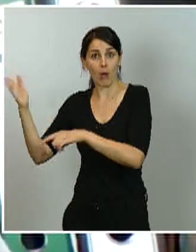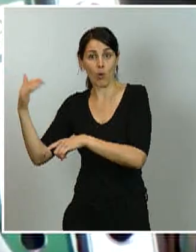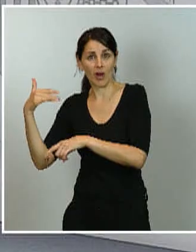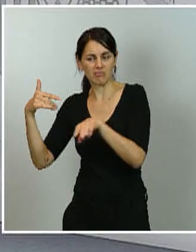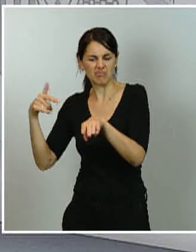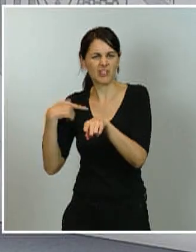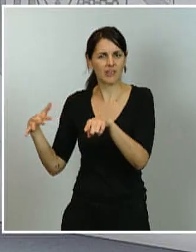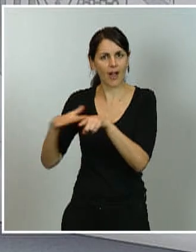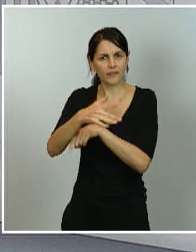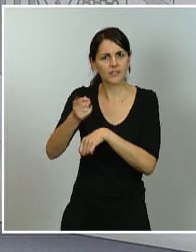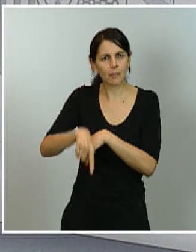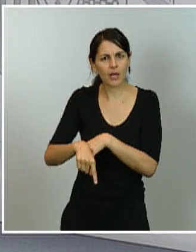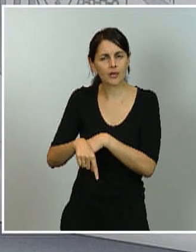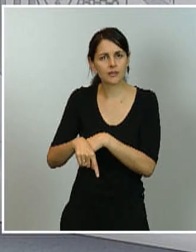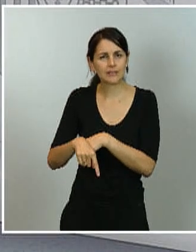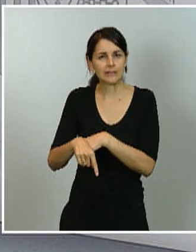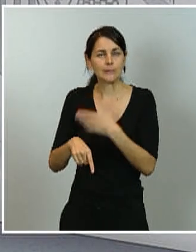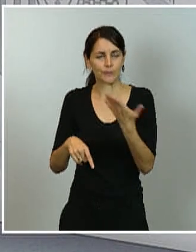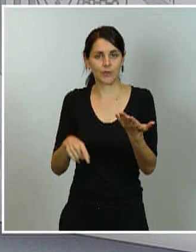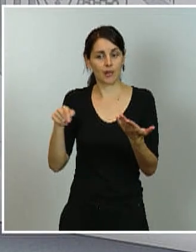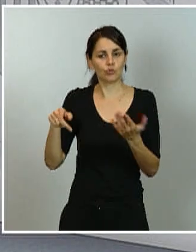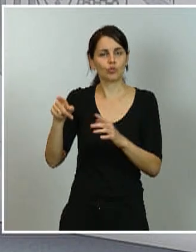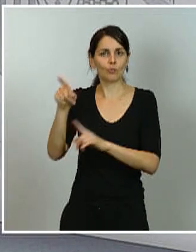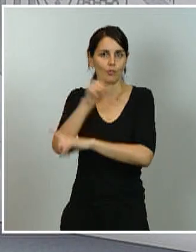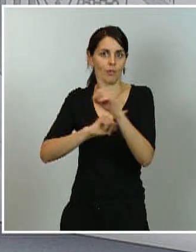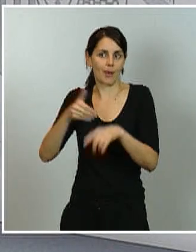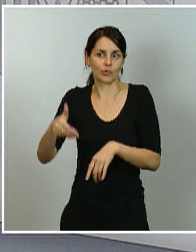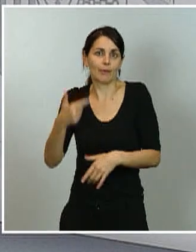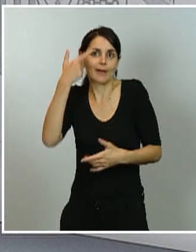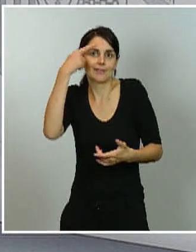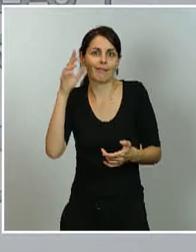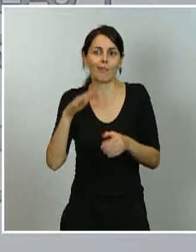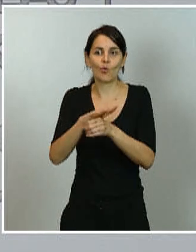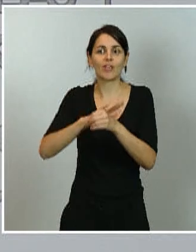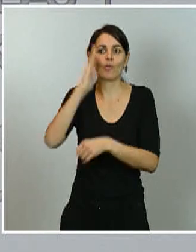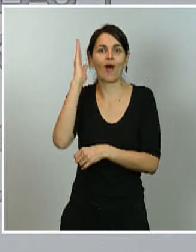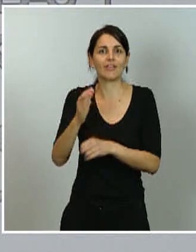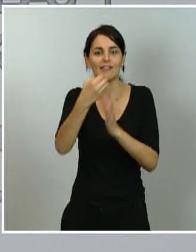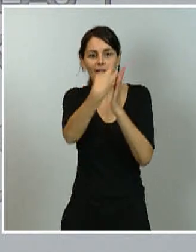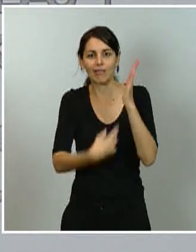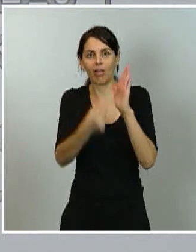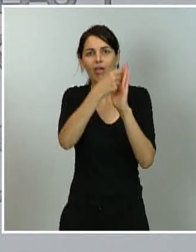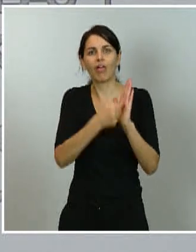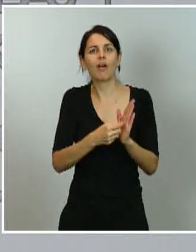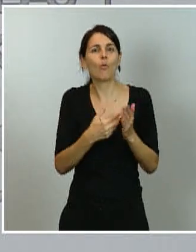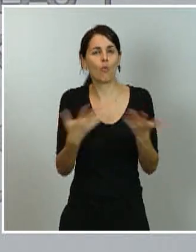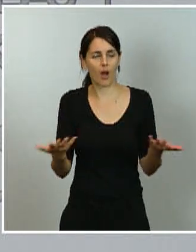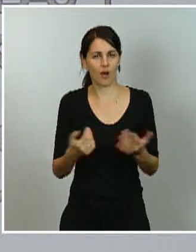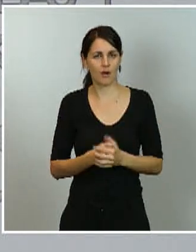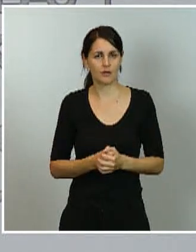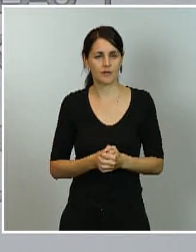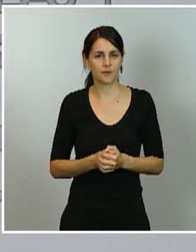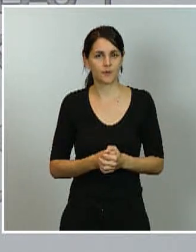a tener en cuenta para ver a qué municipios afectan. Muchas gracias, Manel. He dicho antes que